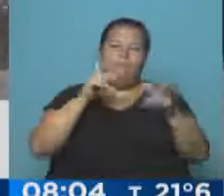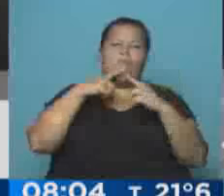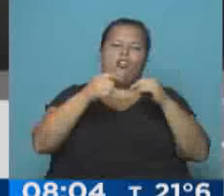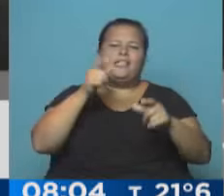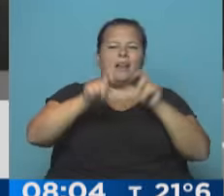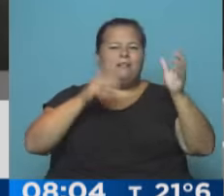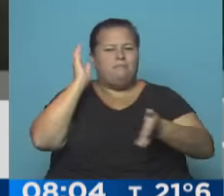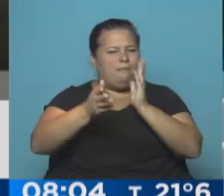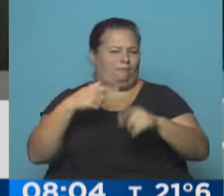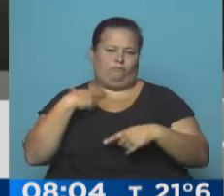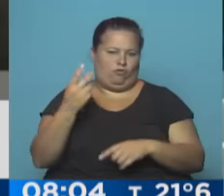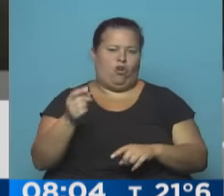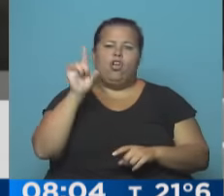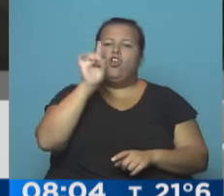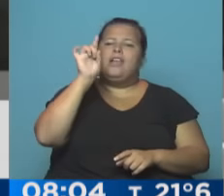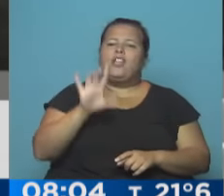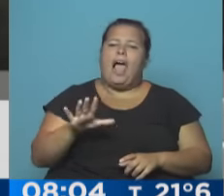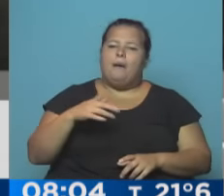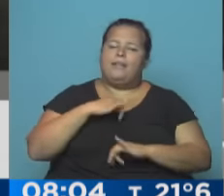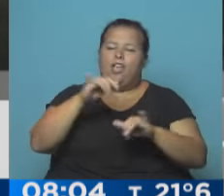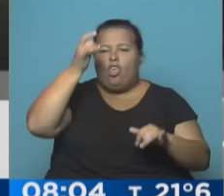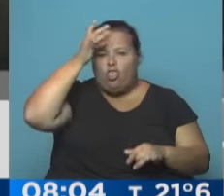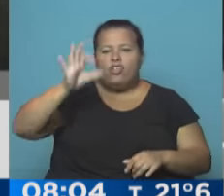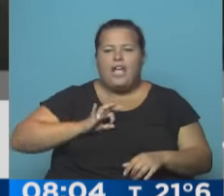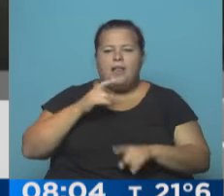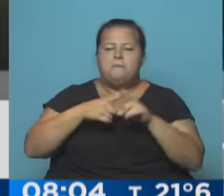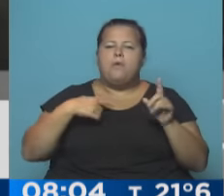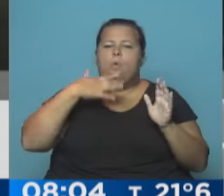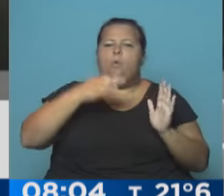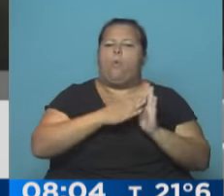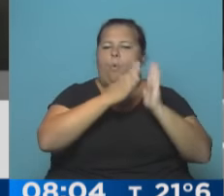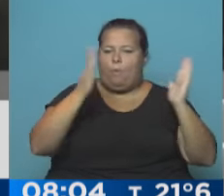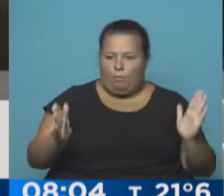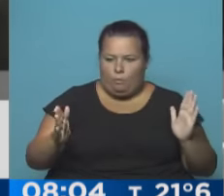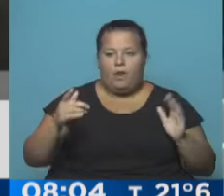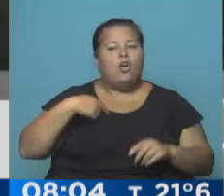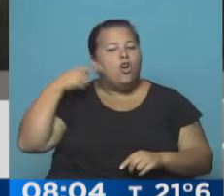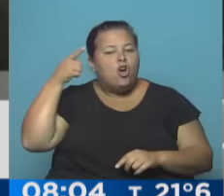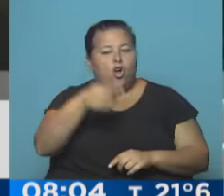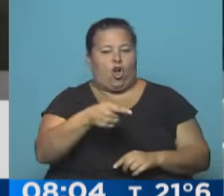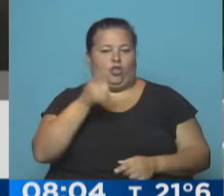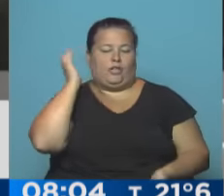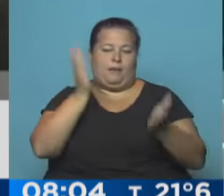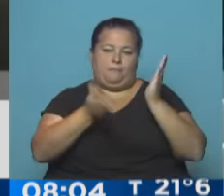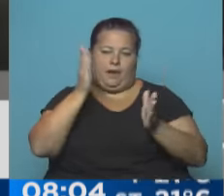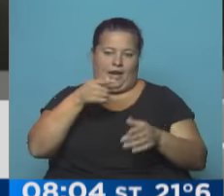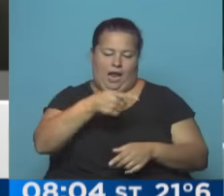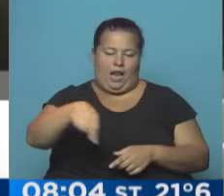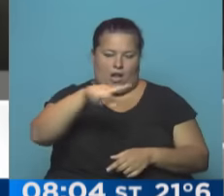social y no solamente lo decimos sino que durante 12 años y medio lo practicamos. Estamos en contra de la criminalización.